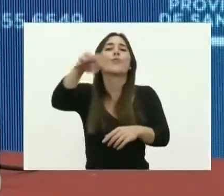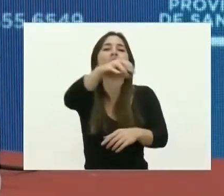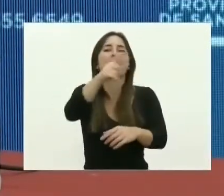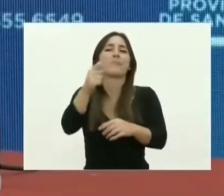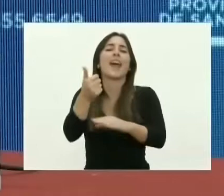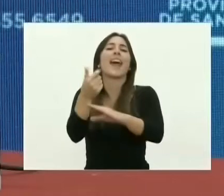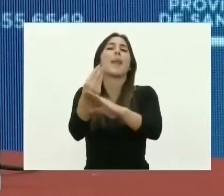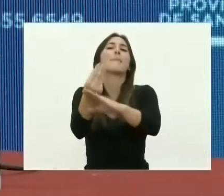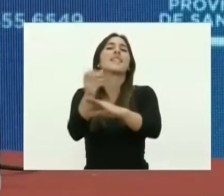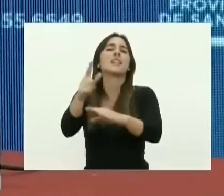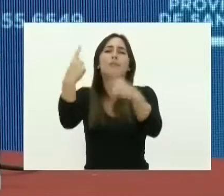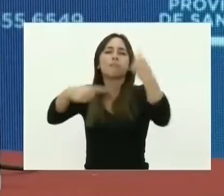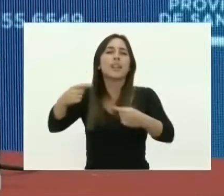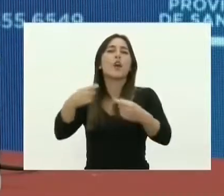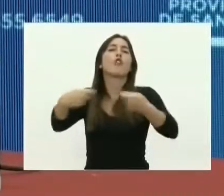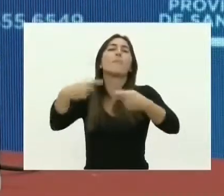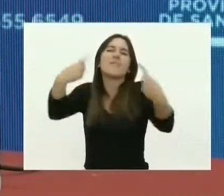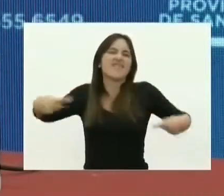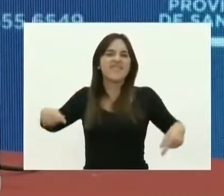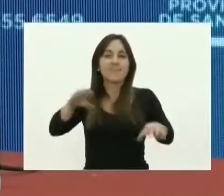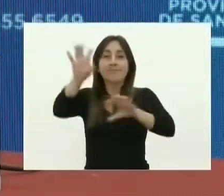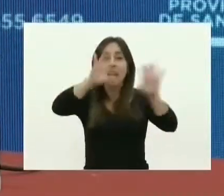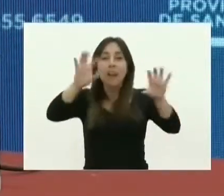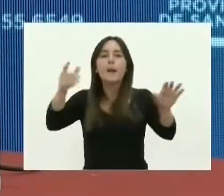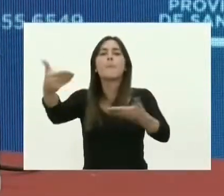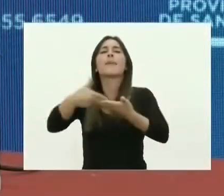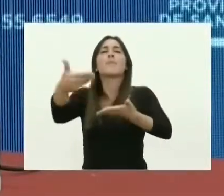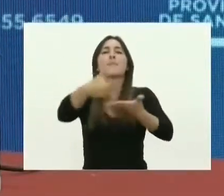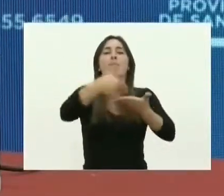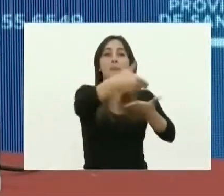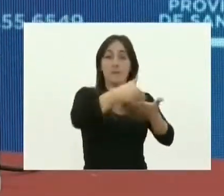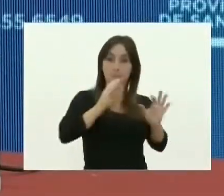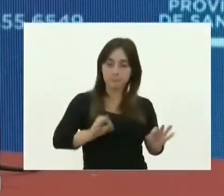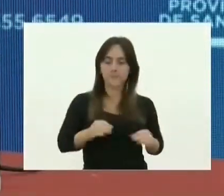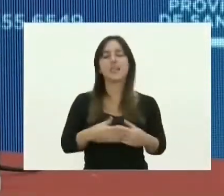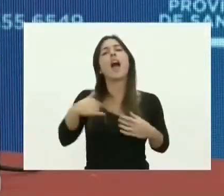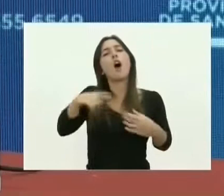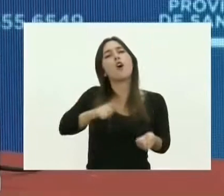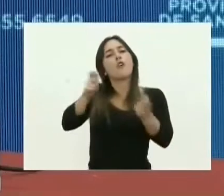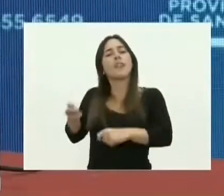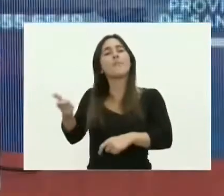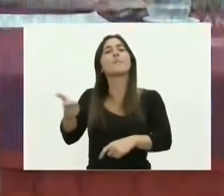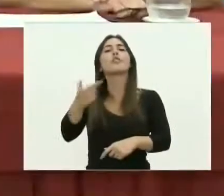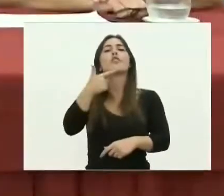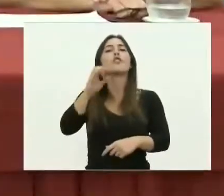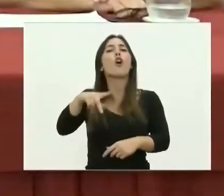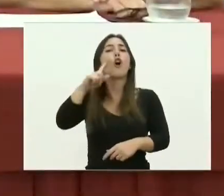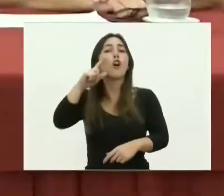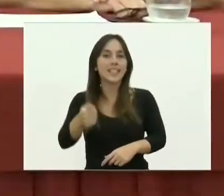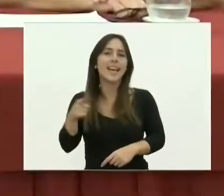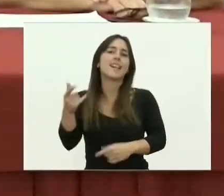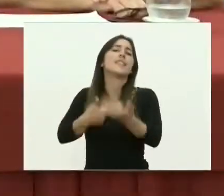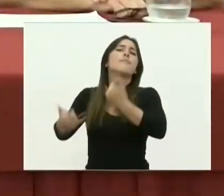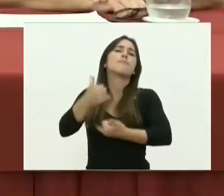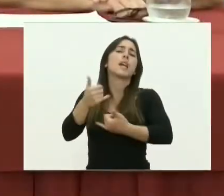distintas actividades económicas y recreativas de la provincia. Le doy la palabra a Sonia para que nos dé